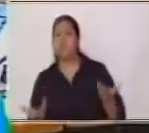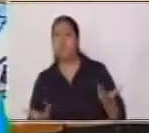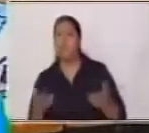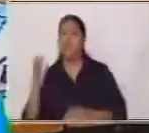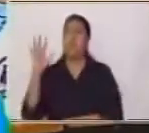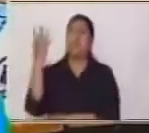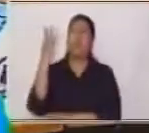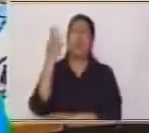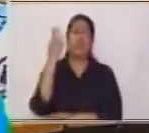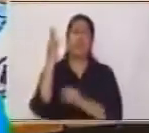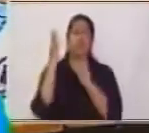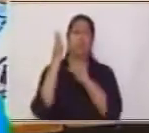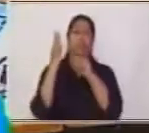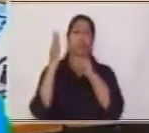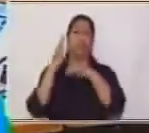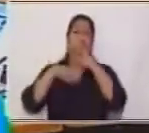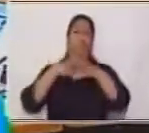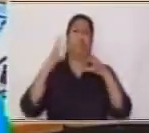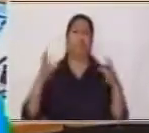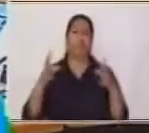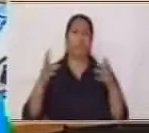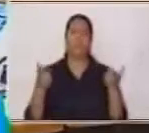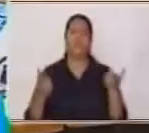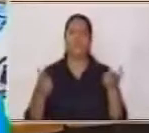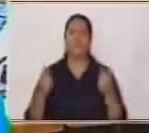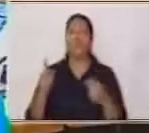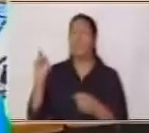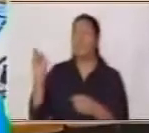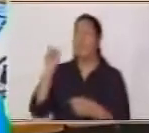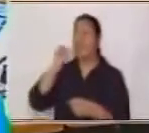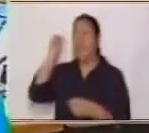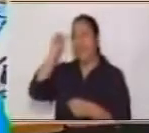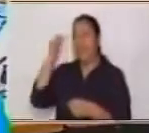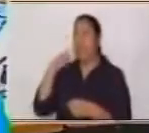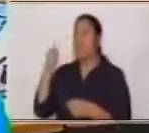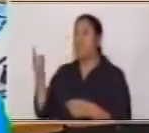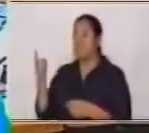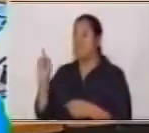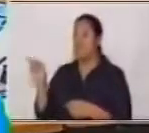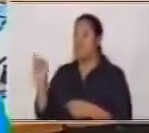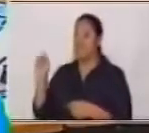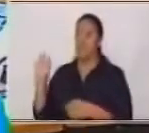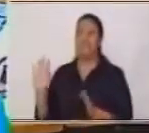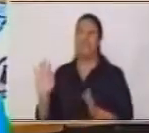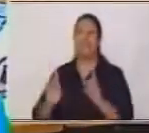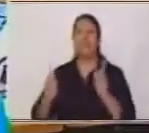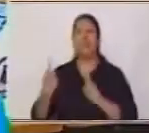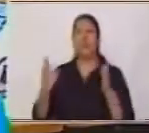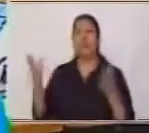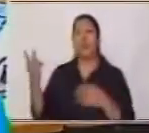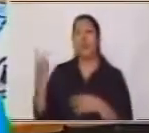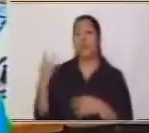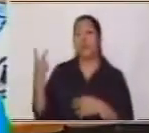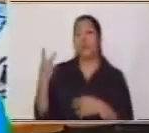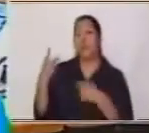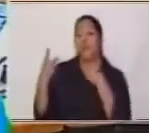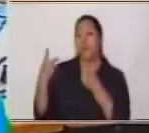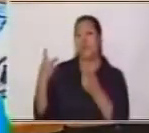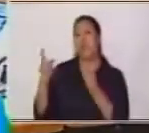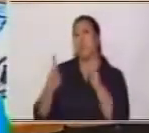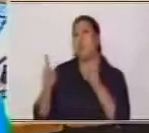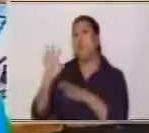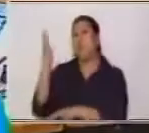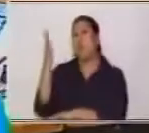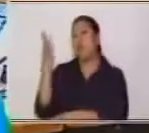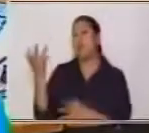frutal? Vamos a ver El adulto responsable también me tiene que contestar Sí Hay árboles frutales